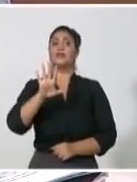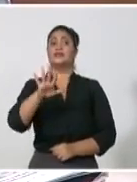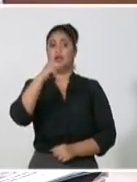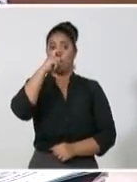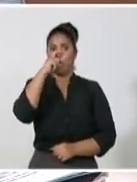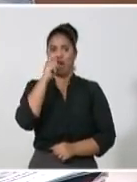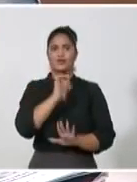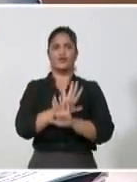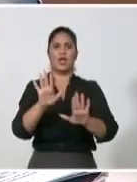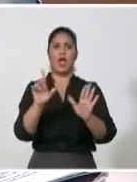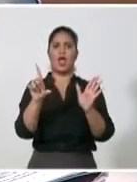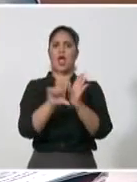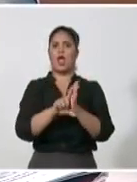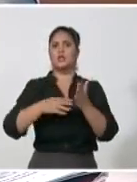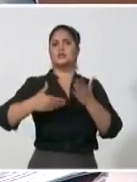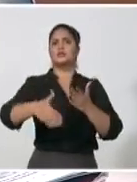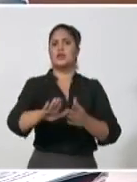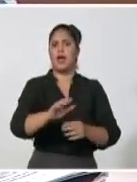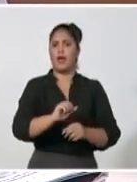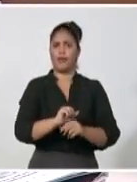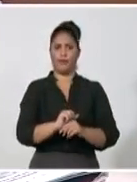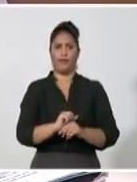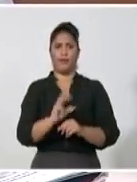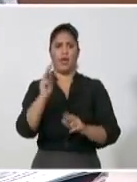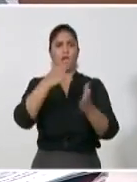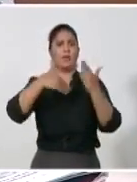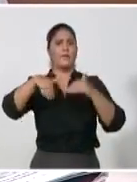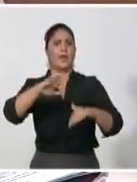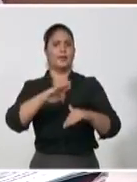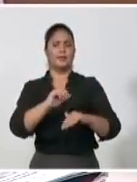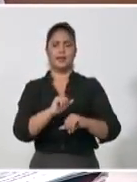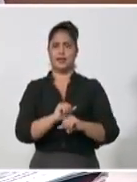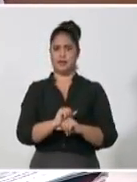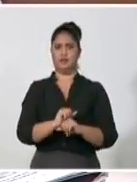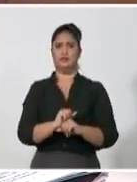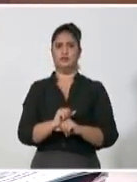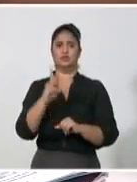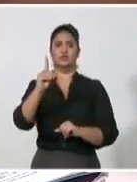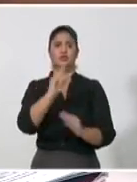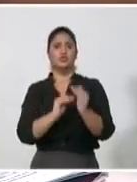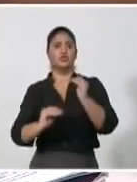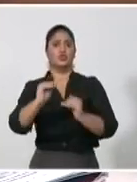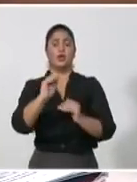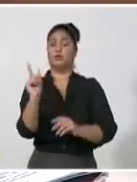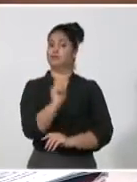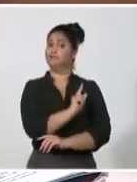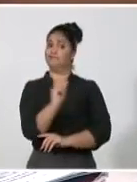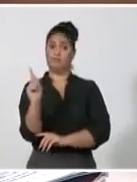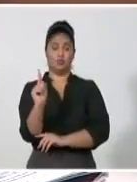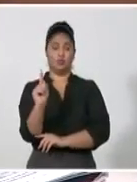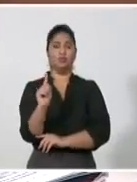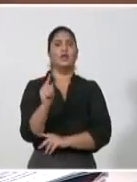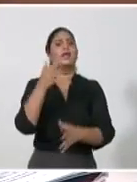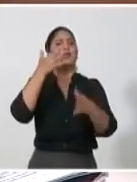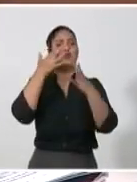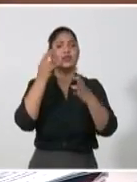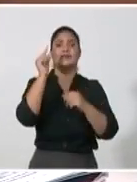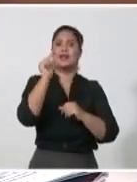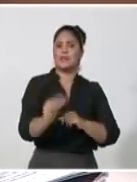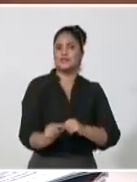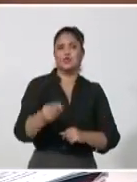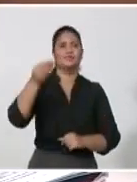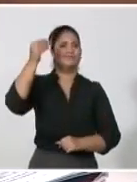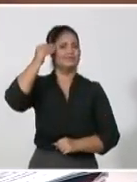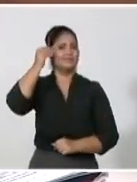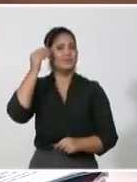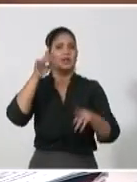o en una maestría. Hay que evaluar también cuáles son los mejores momentos, porque si estamos diciendo que el promedio de este